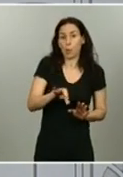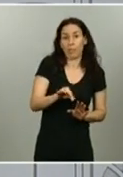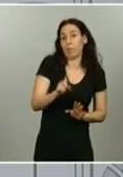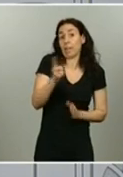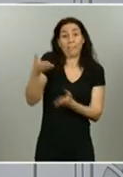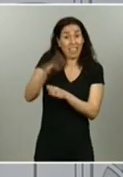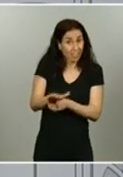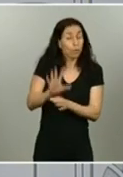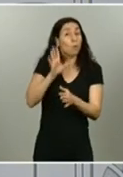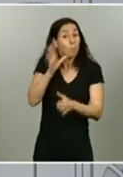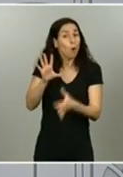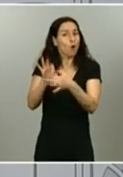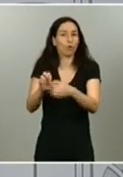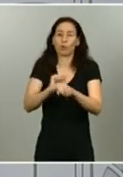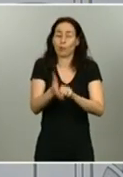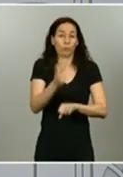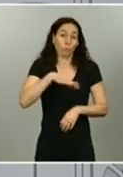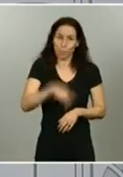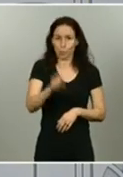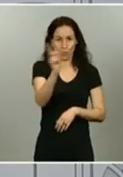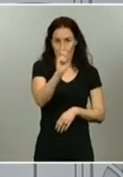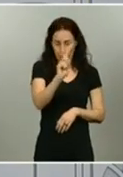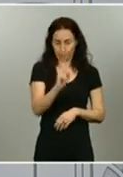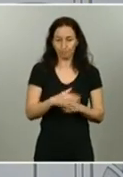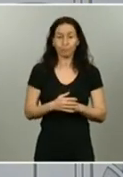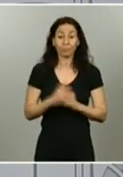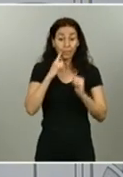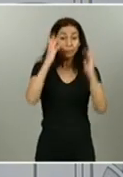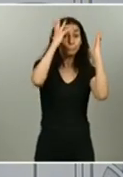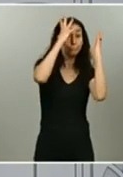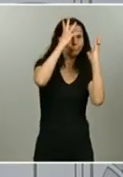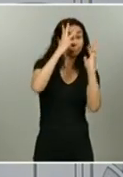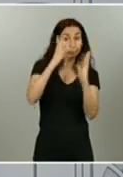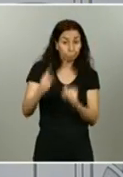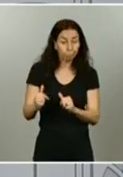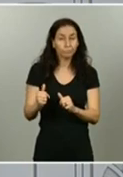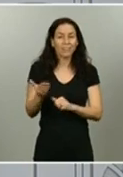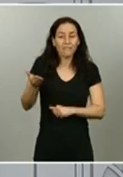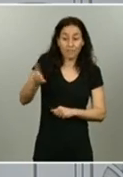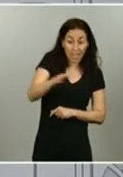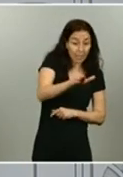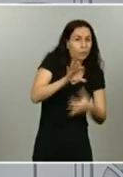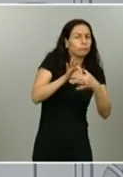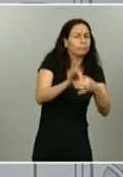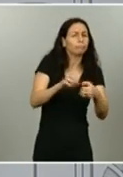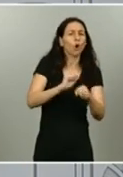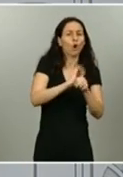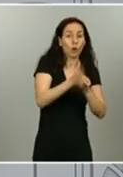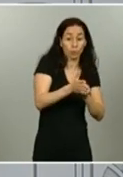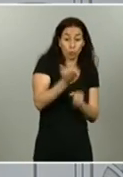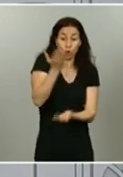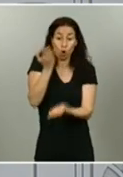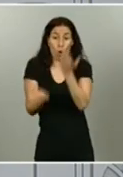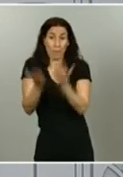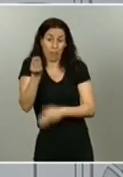El caso es que si contamos los fallecidos por coronavirus y lo comparamos con el exceso todavía